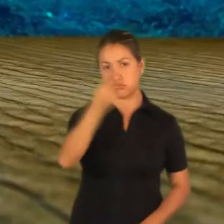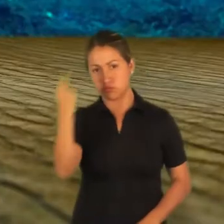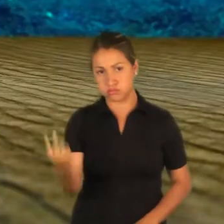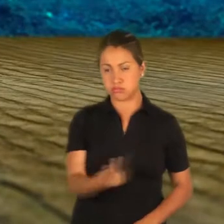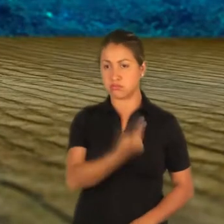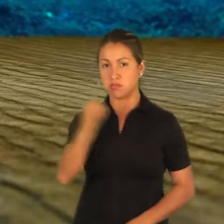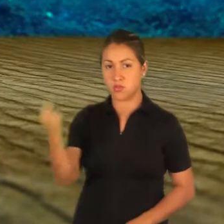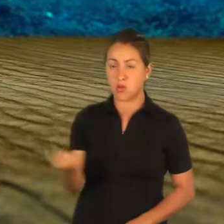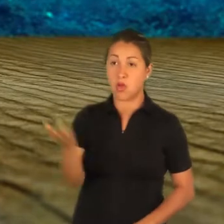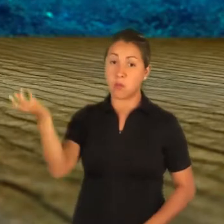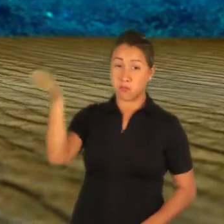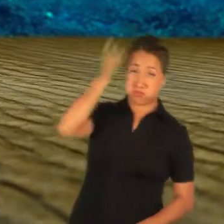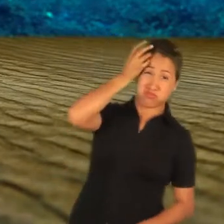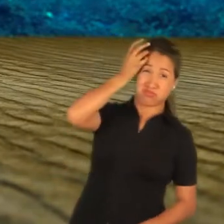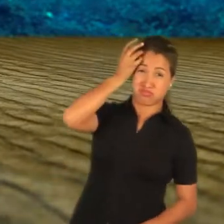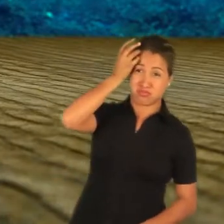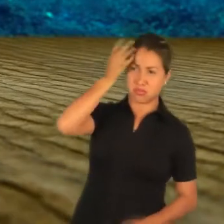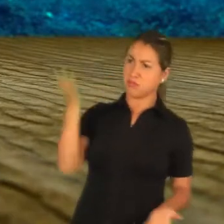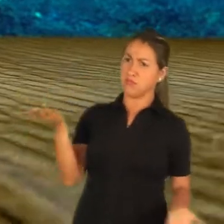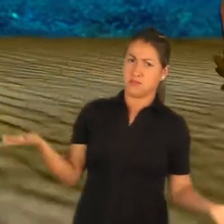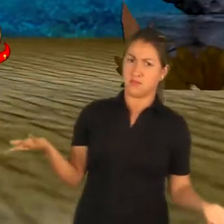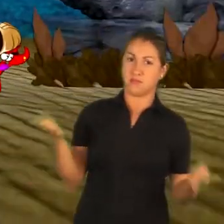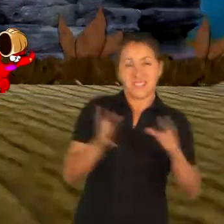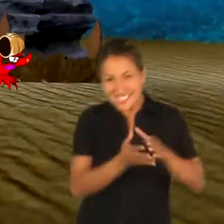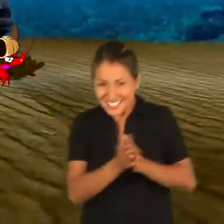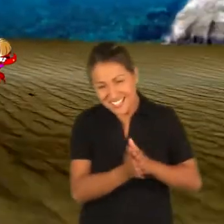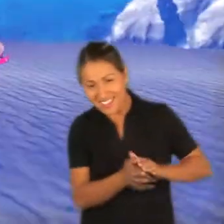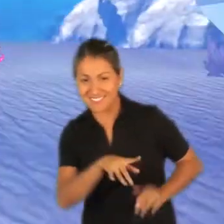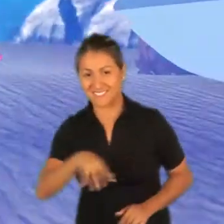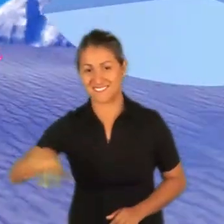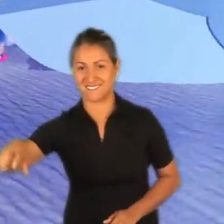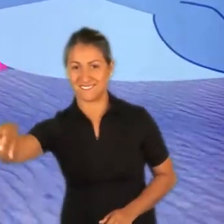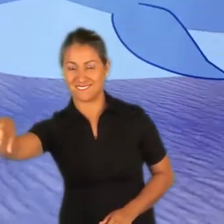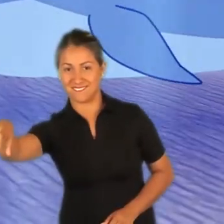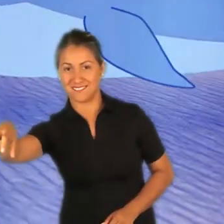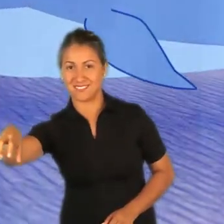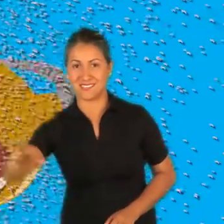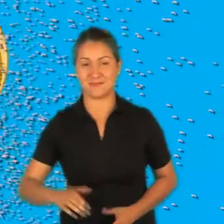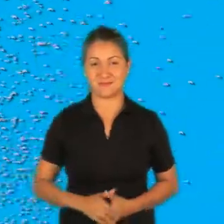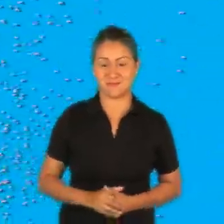Suelta su caracola y cae sobre la cabeza de una cangreja. Toma la caracola y huye.